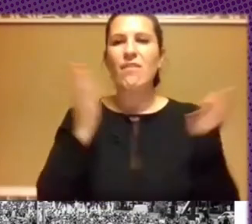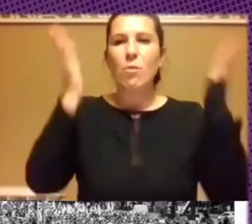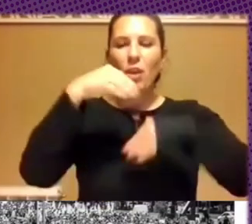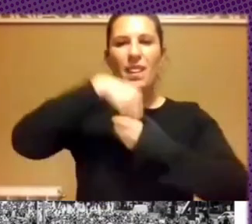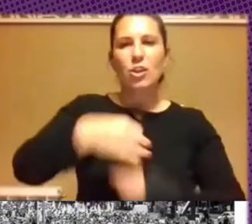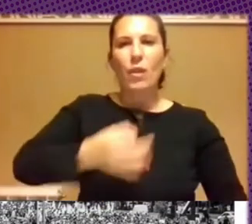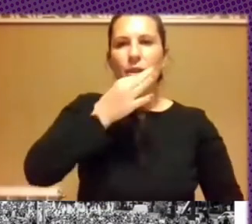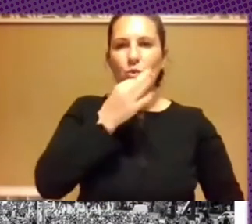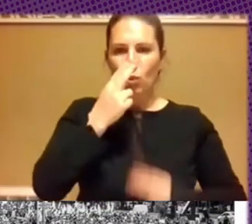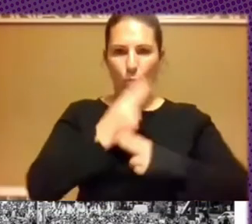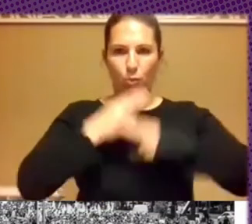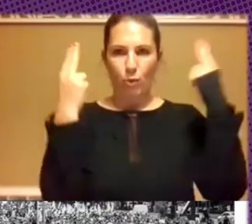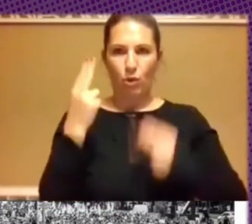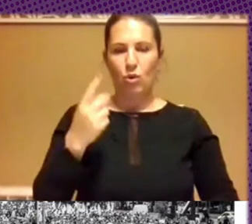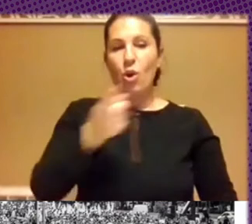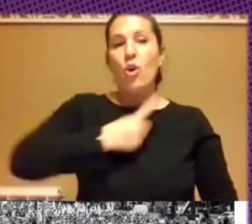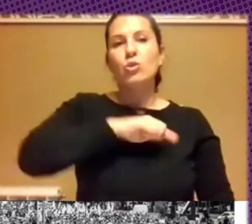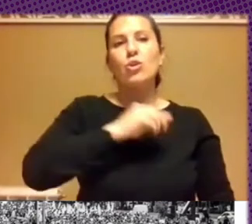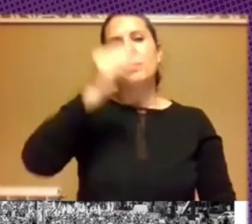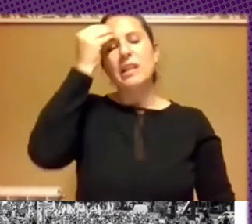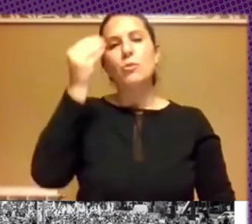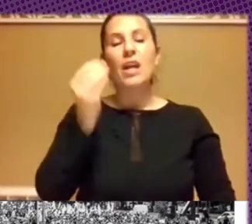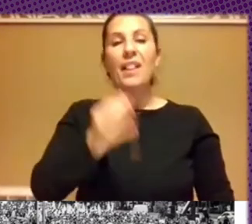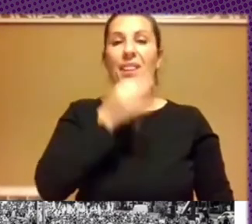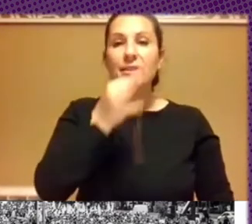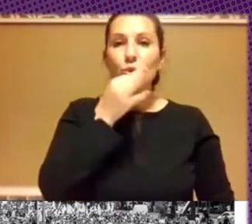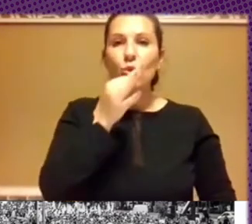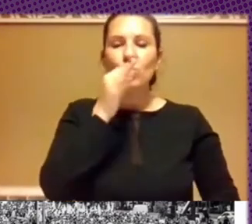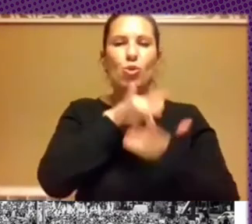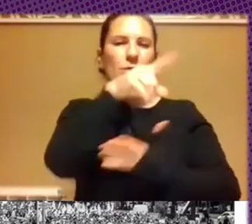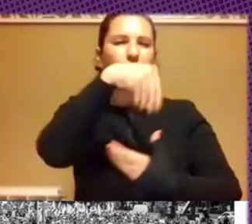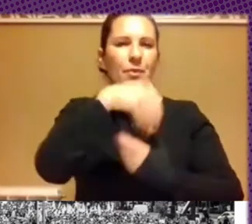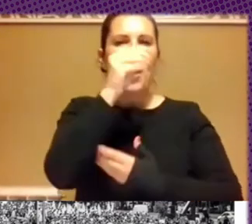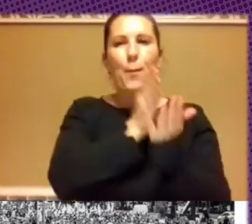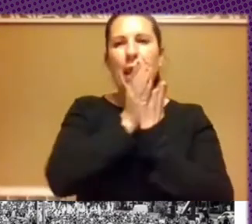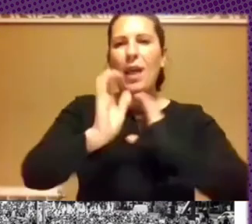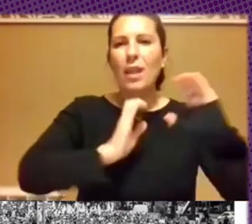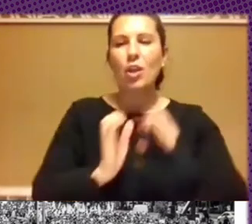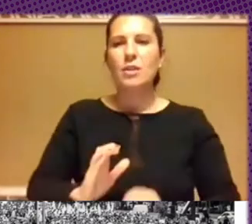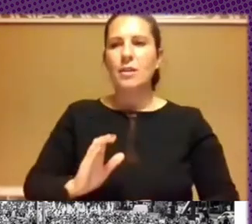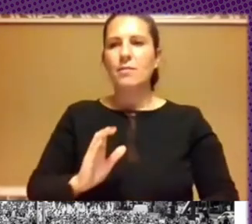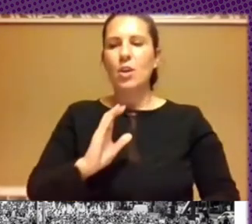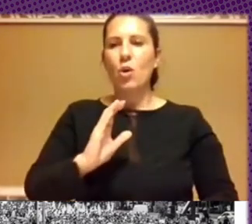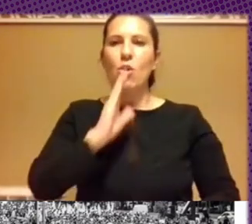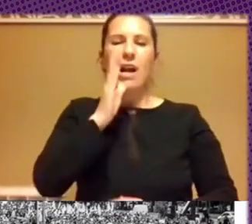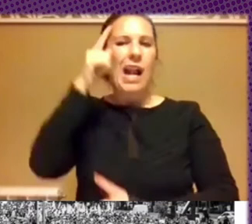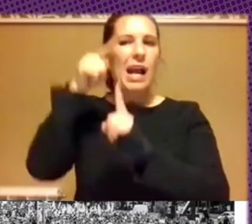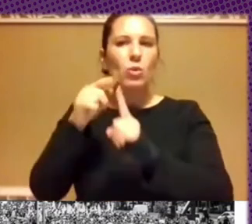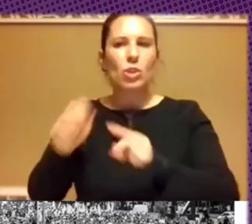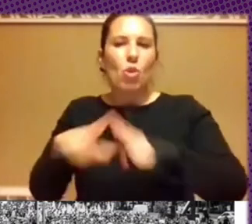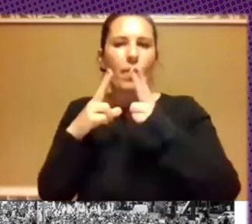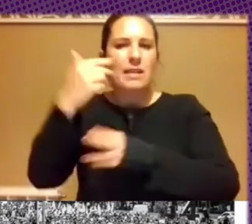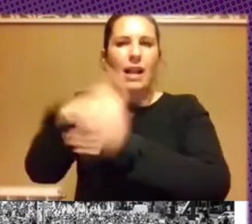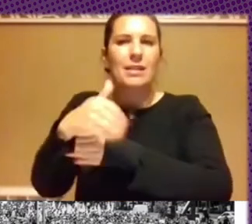Nosotros consideramos que los discursos que llegan a los medios, a las causas sociales en las calles o que alcanzan las